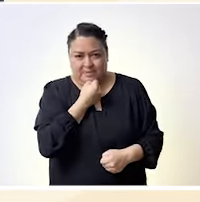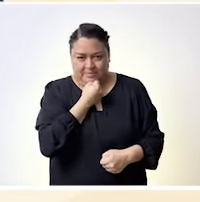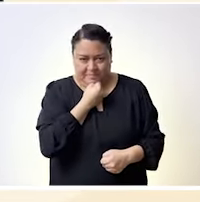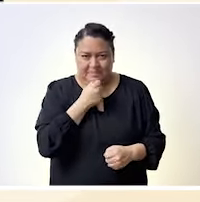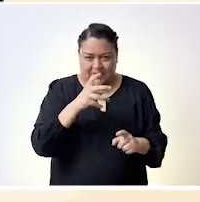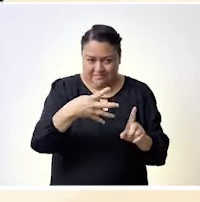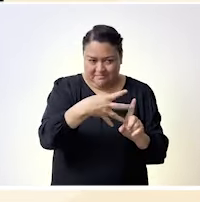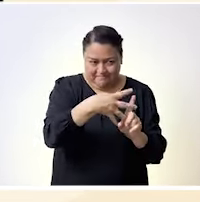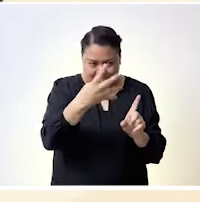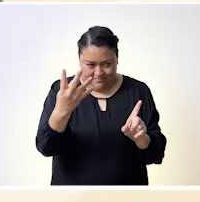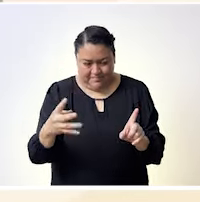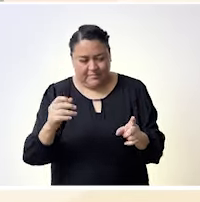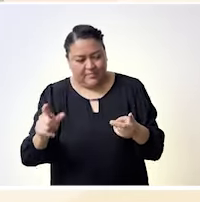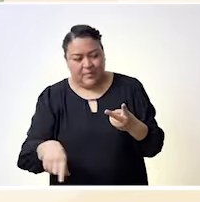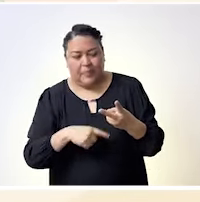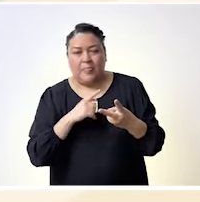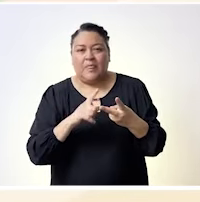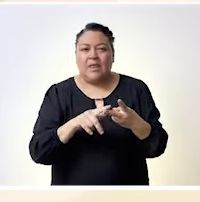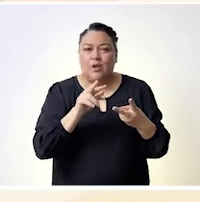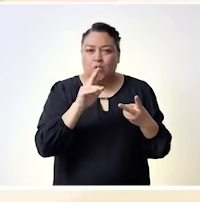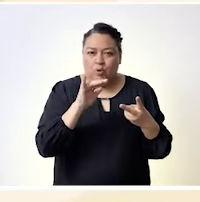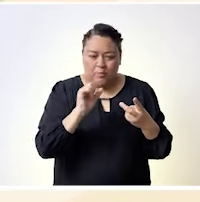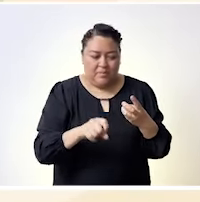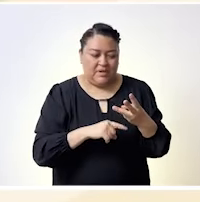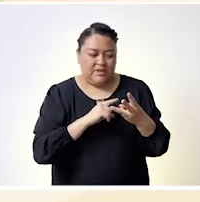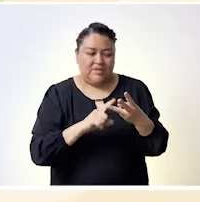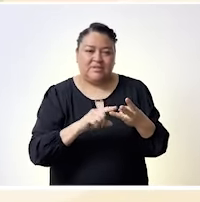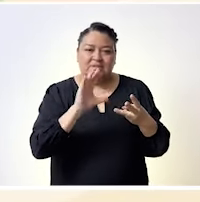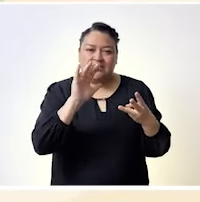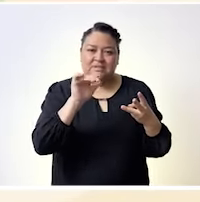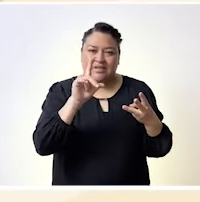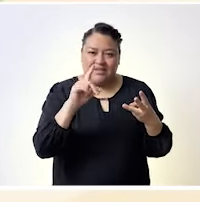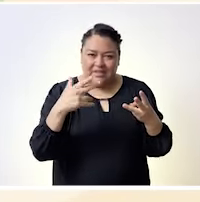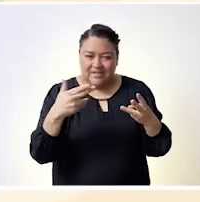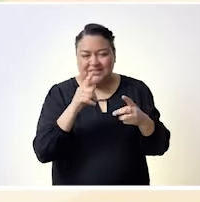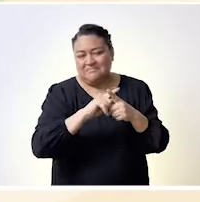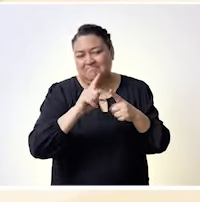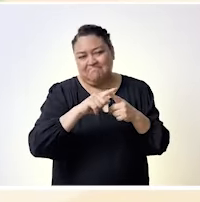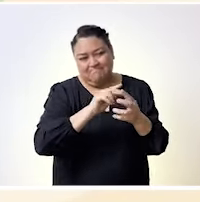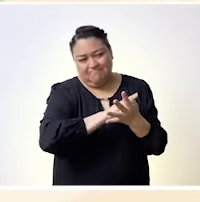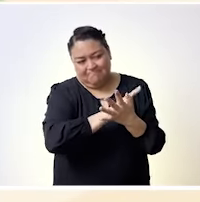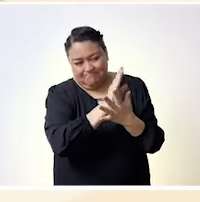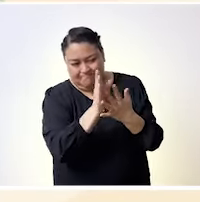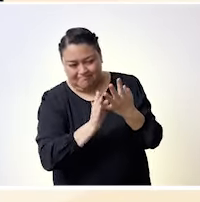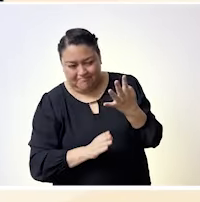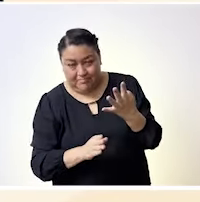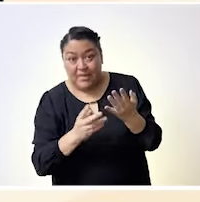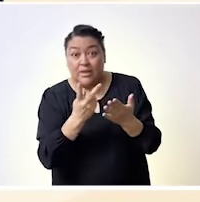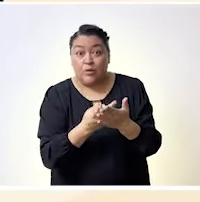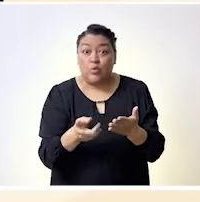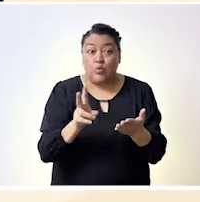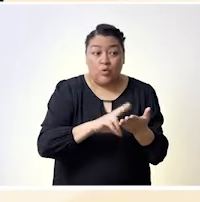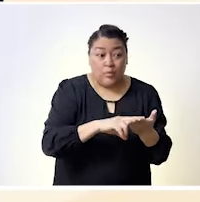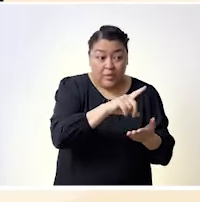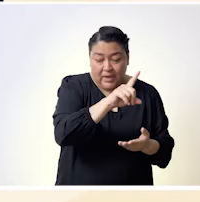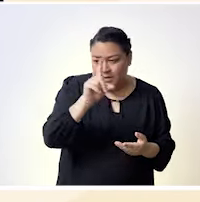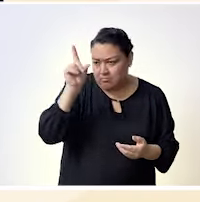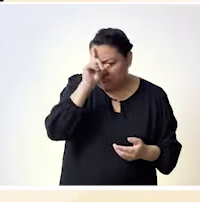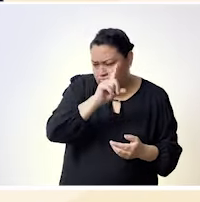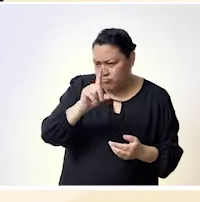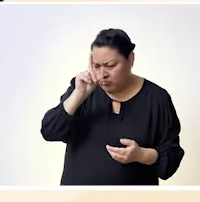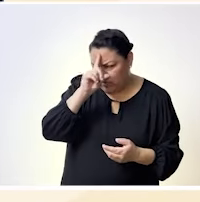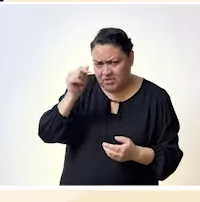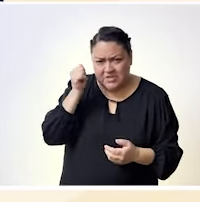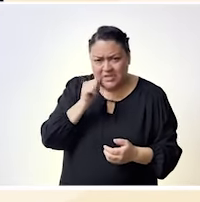Espacio Imperial de YoMobile. Ha conducido eventos como la Marcha del Orgullo LGBT+, Human Rights Campaign, CNDH,